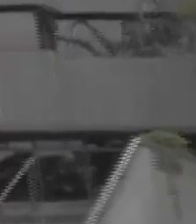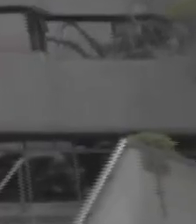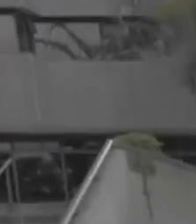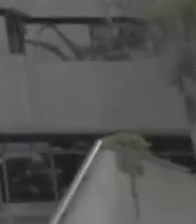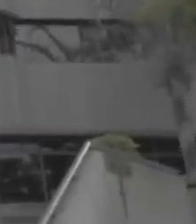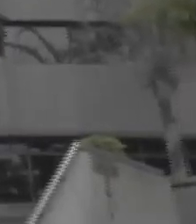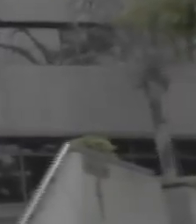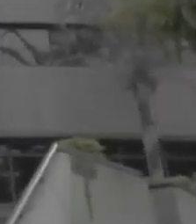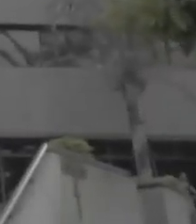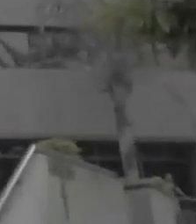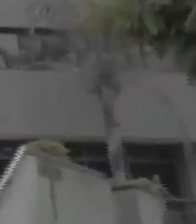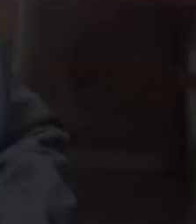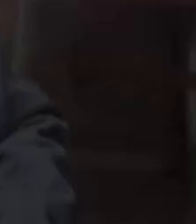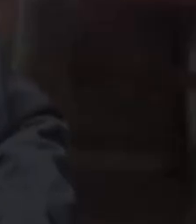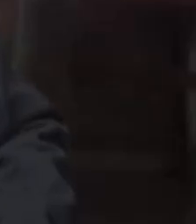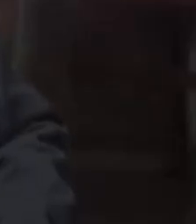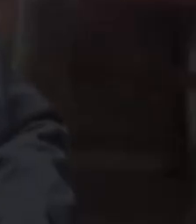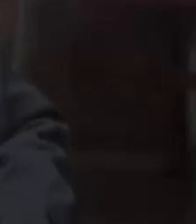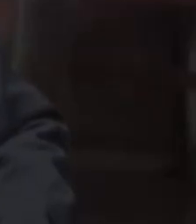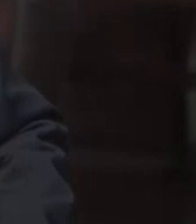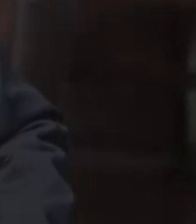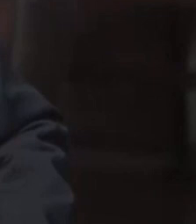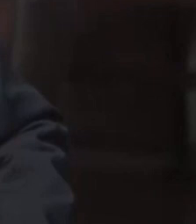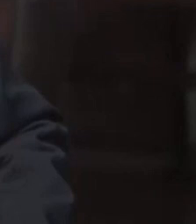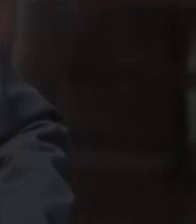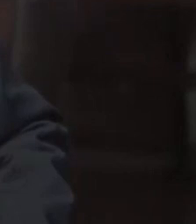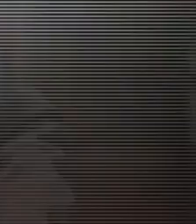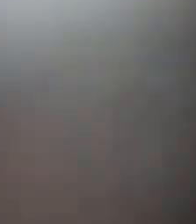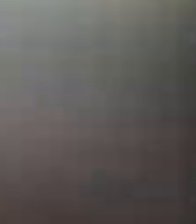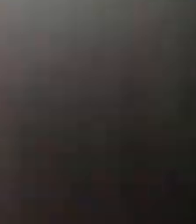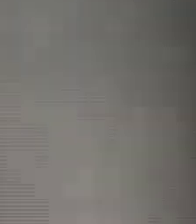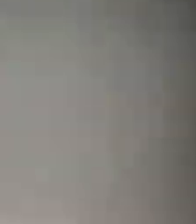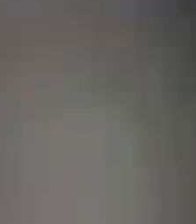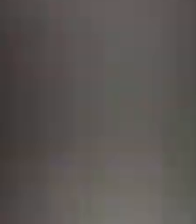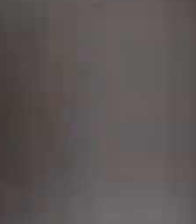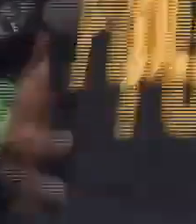que recurre es a la municipalidad. Aunque el problema no sea a la municipalidad.